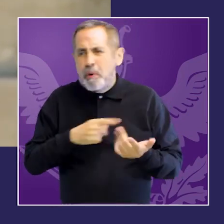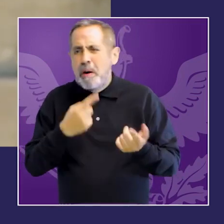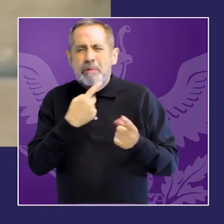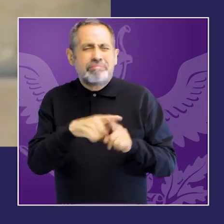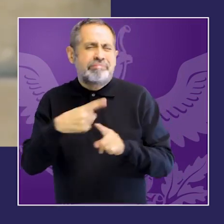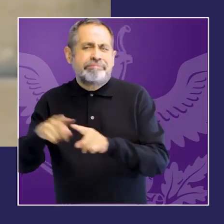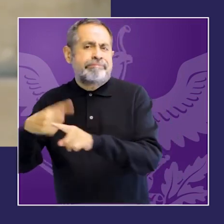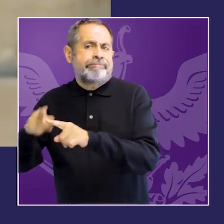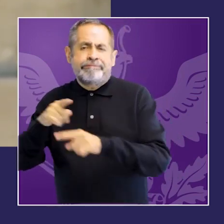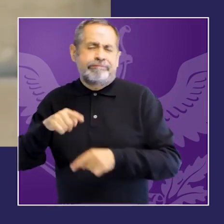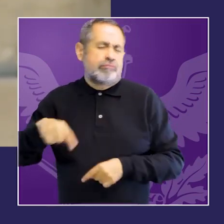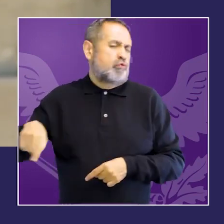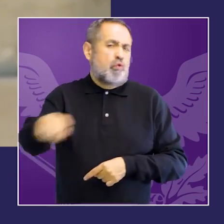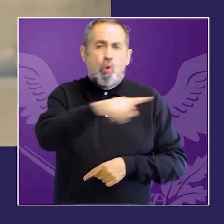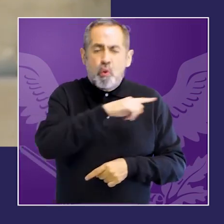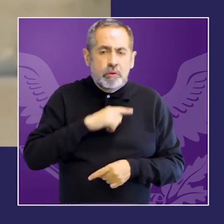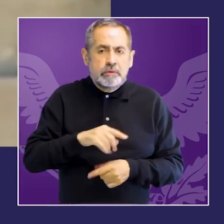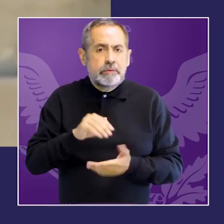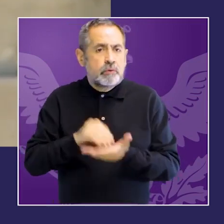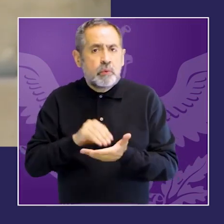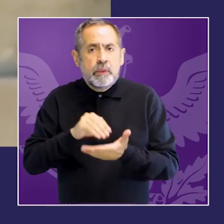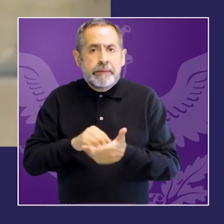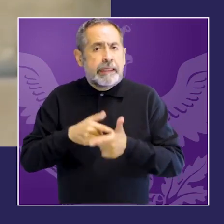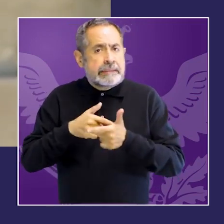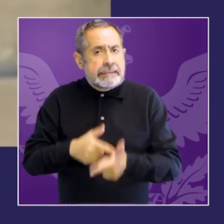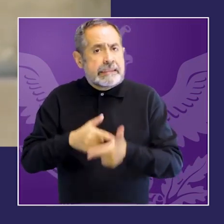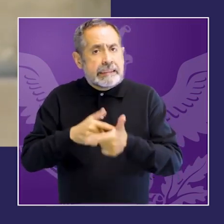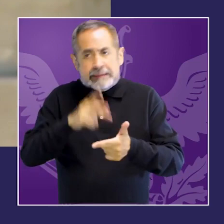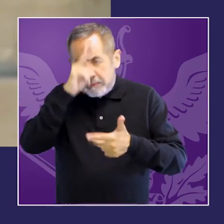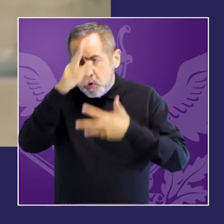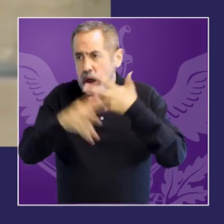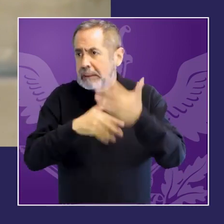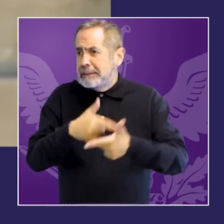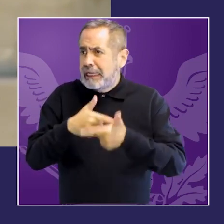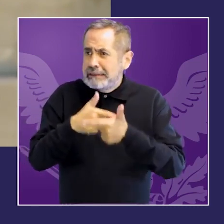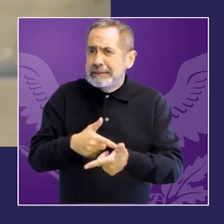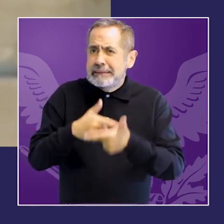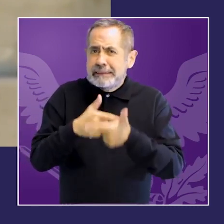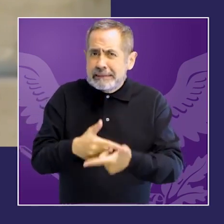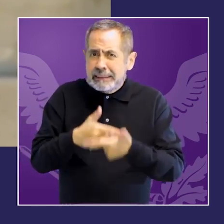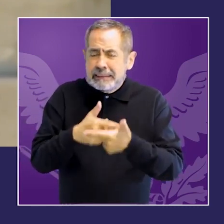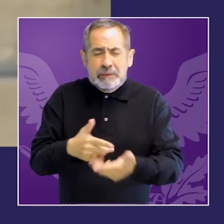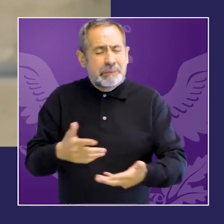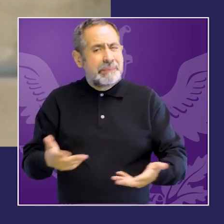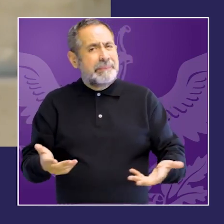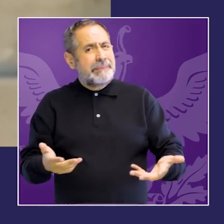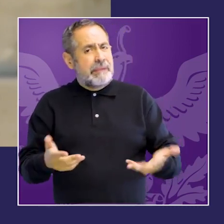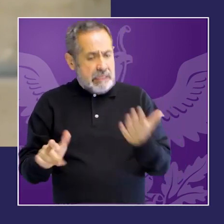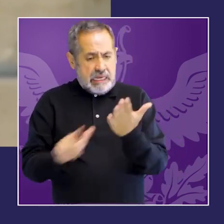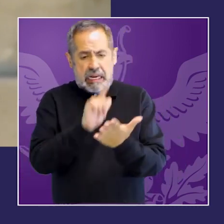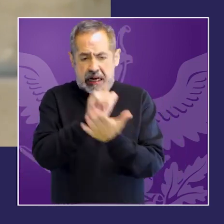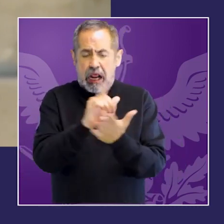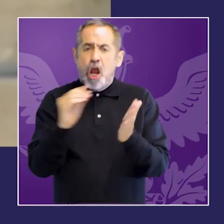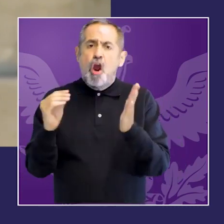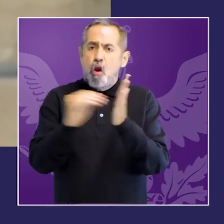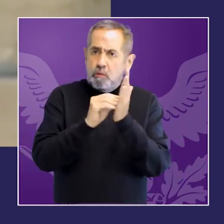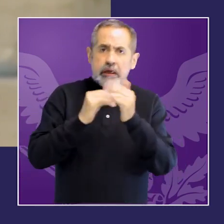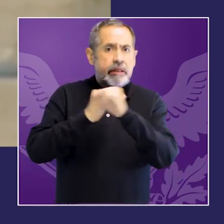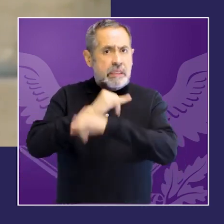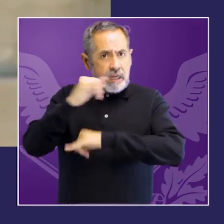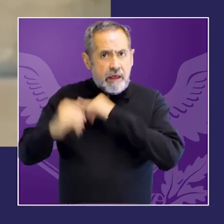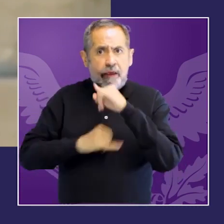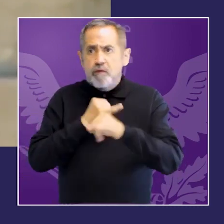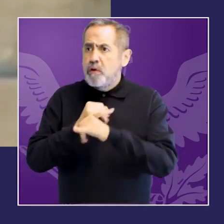a esas violencias extremas en diferentes ámbitos. América Latina, y lo sabemos porque